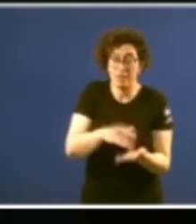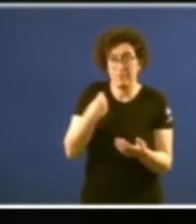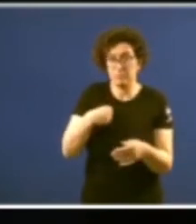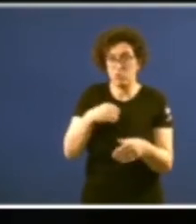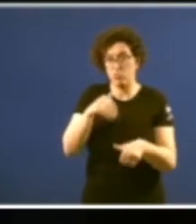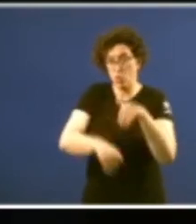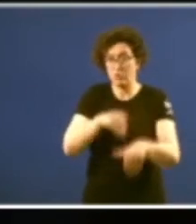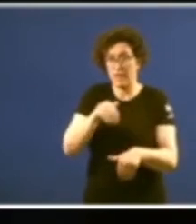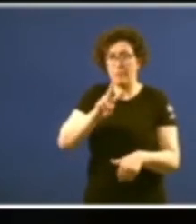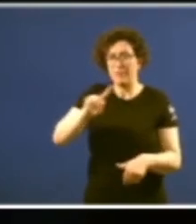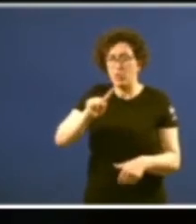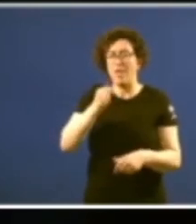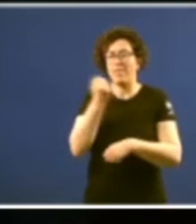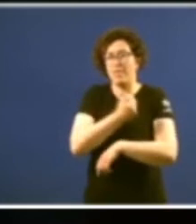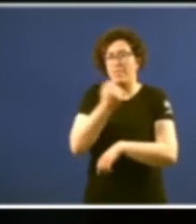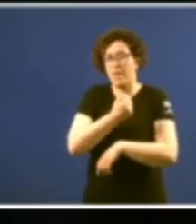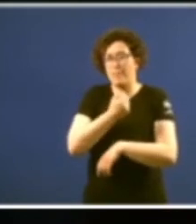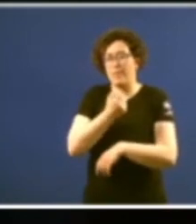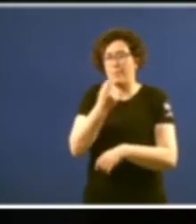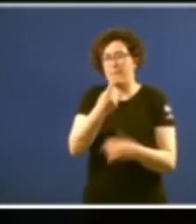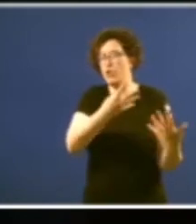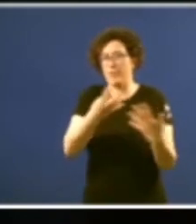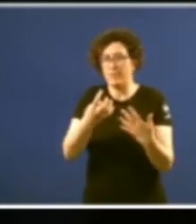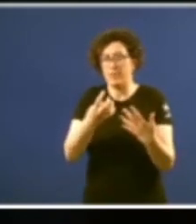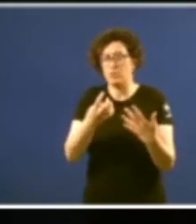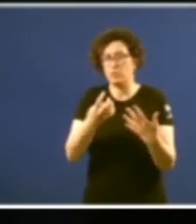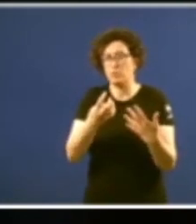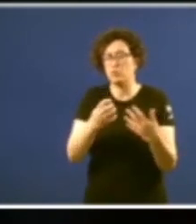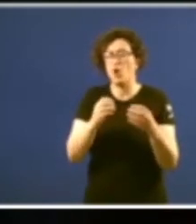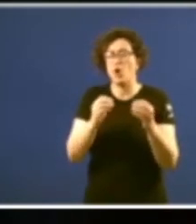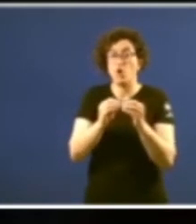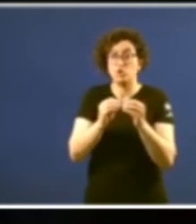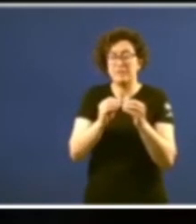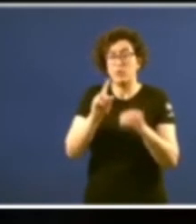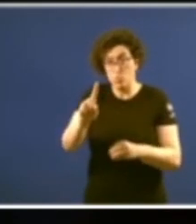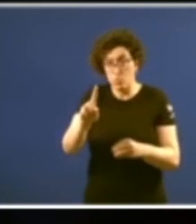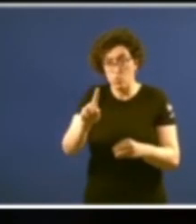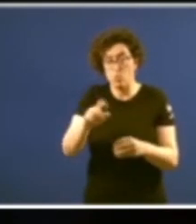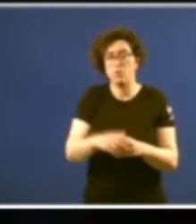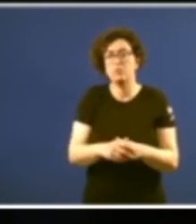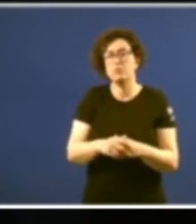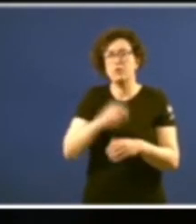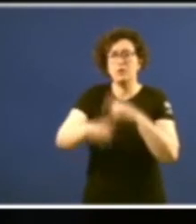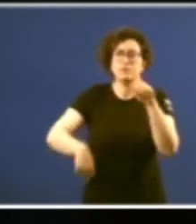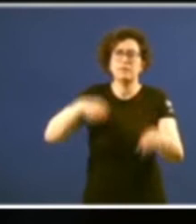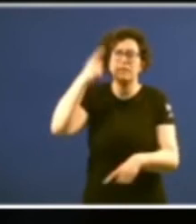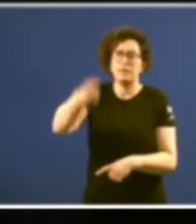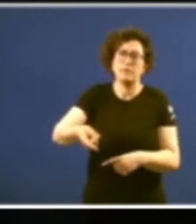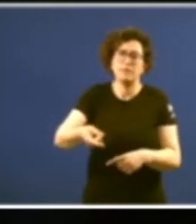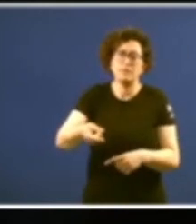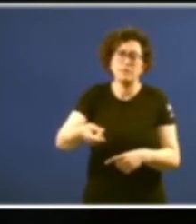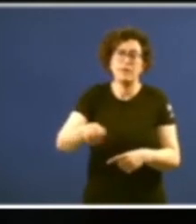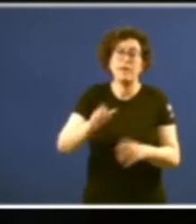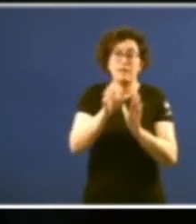ese 21 de dezembro de 1981 a seguinte di el